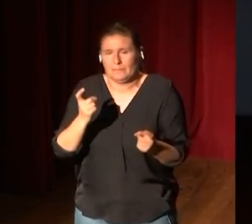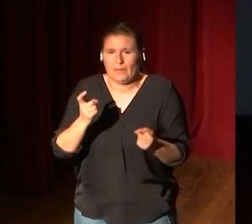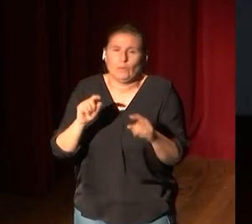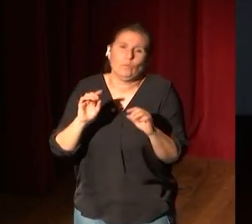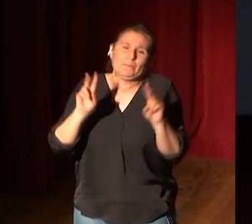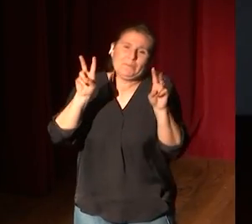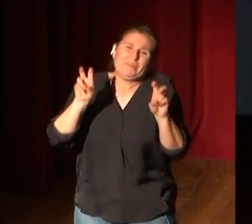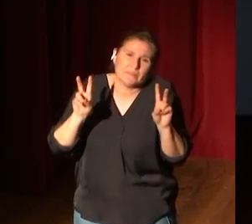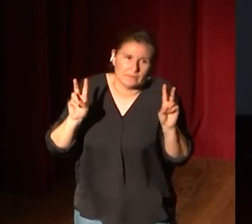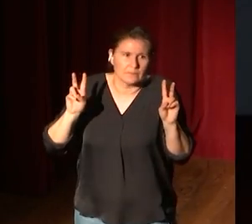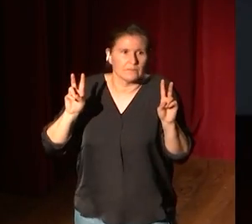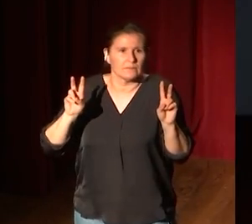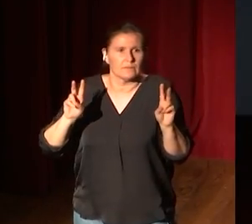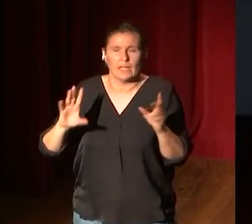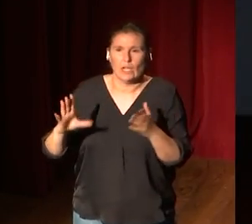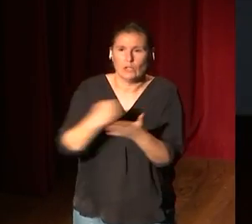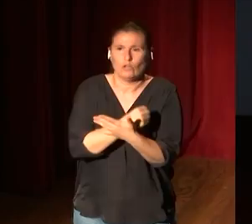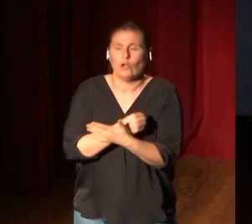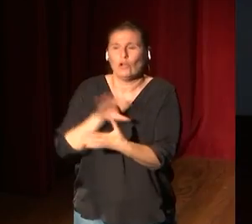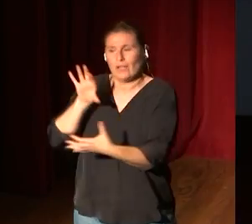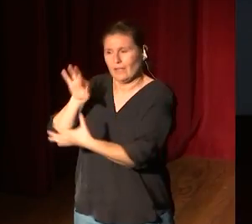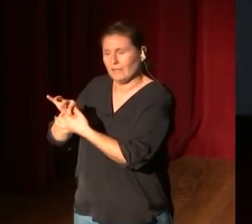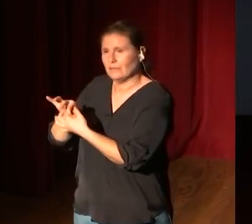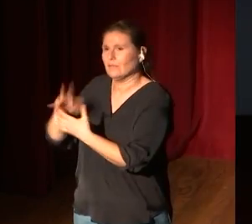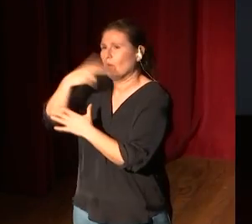elipsis, de todo lo que es el Museo del Louvre.